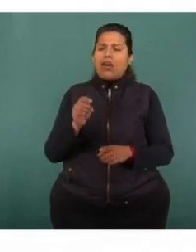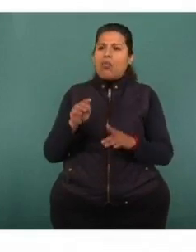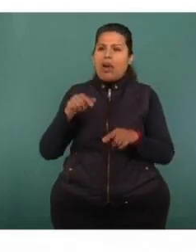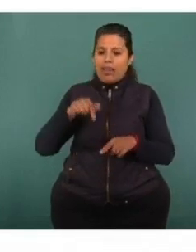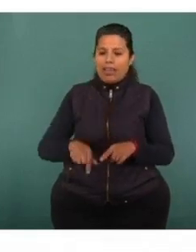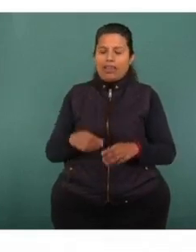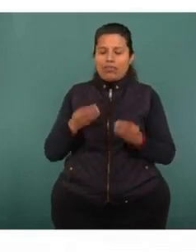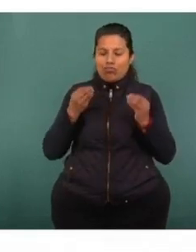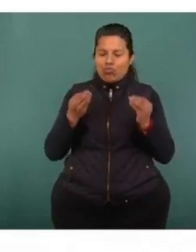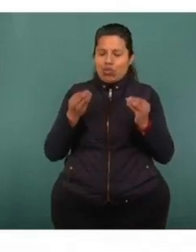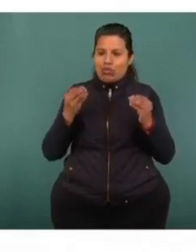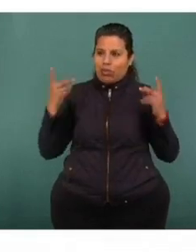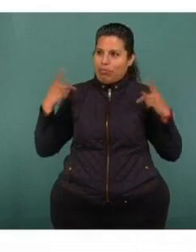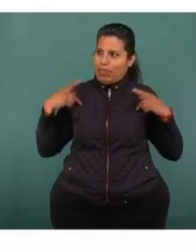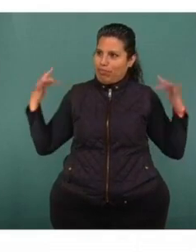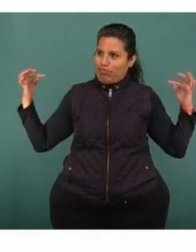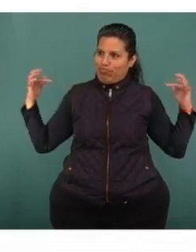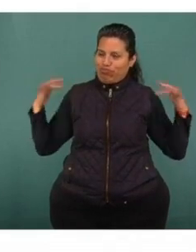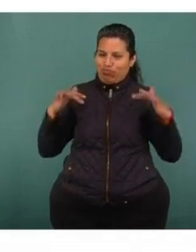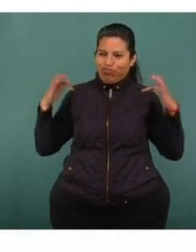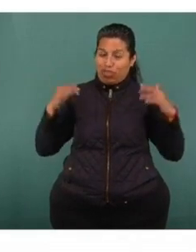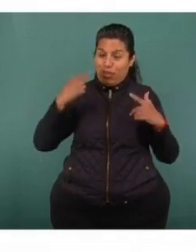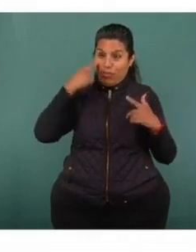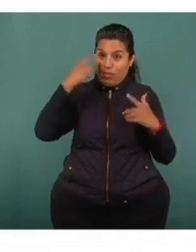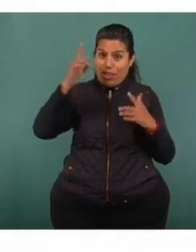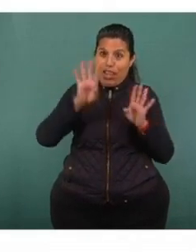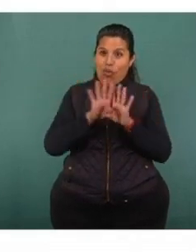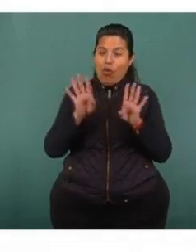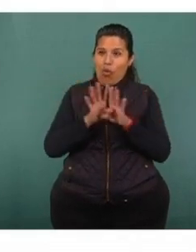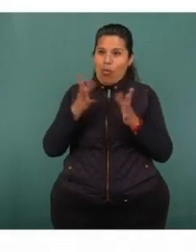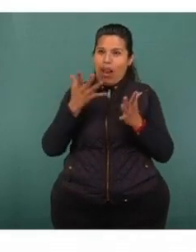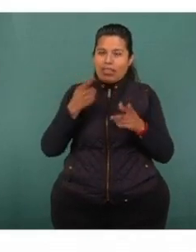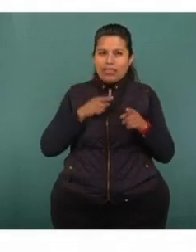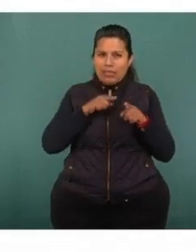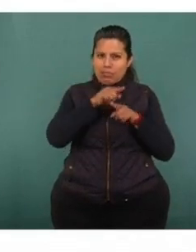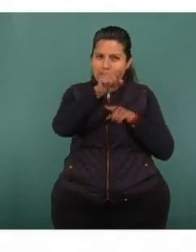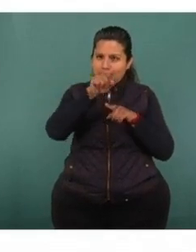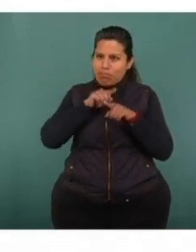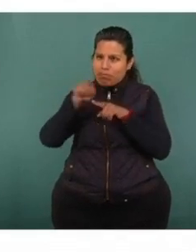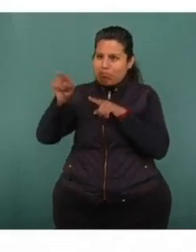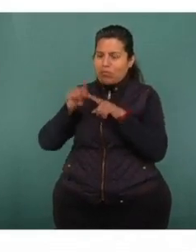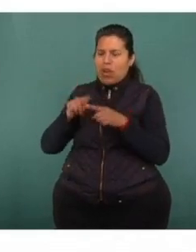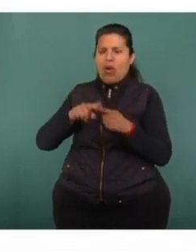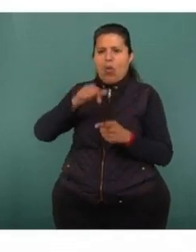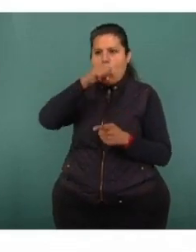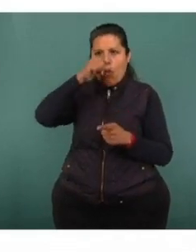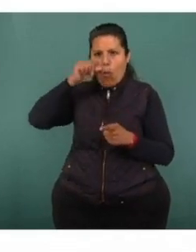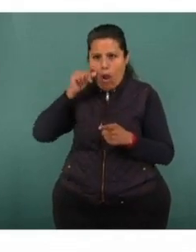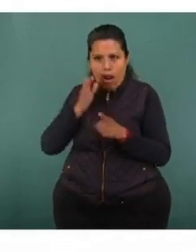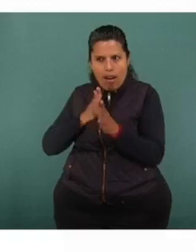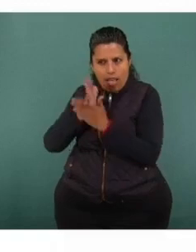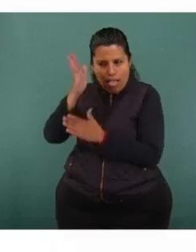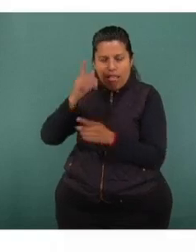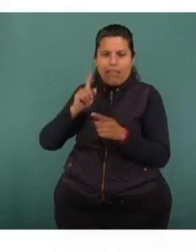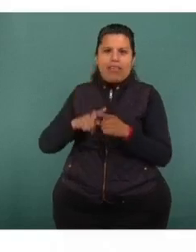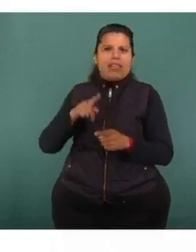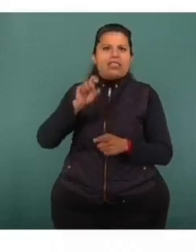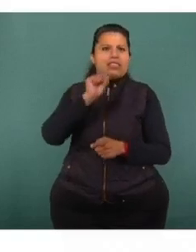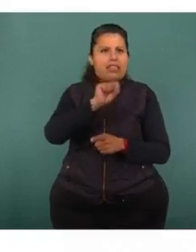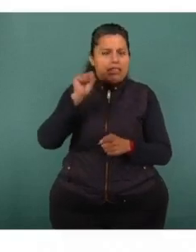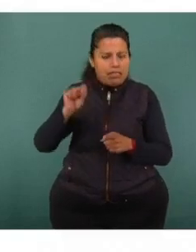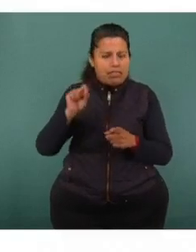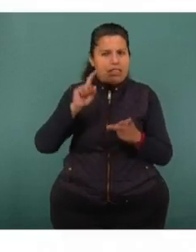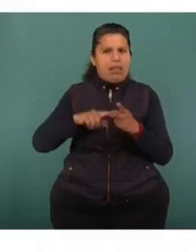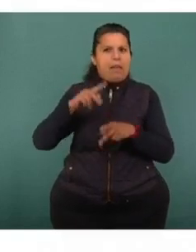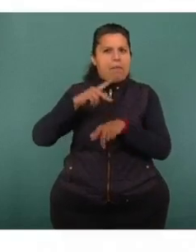comunicaciones. Aquí pueden observar las rutas que pueden ir a Ciudad Juárez, pueden ir hacia Saltillo, Pedras